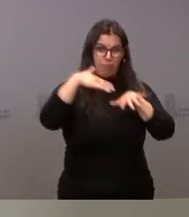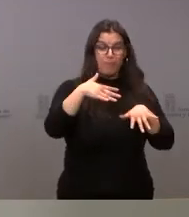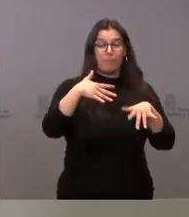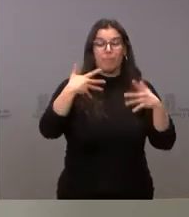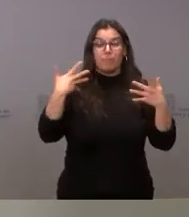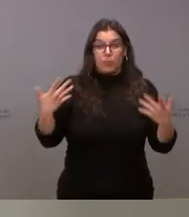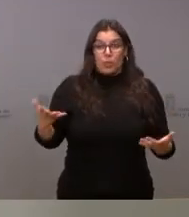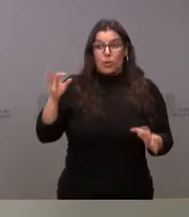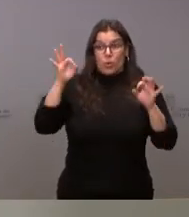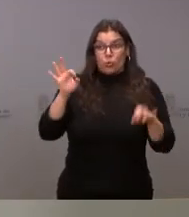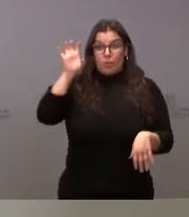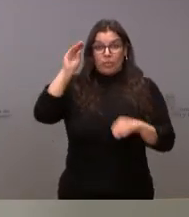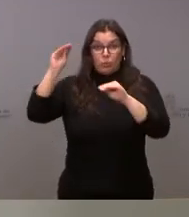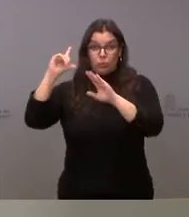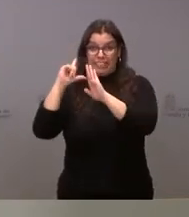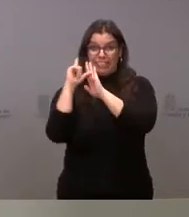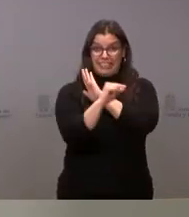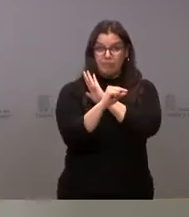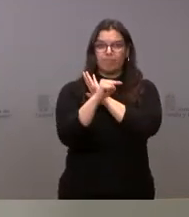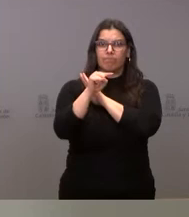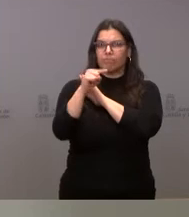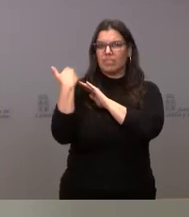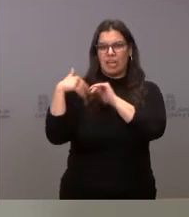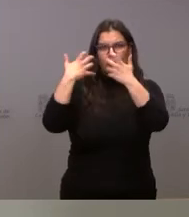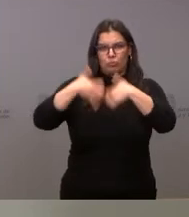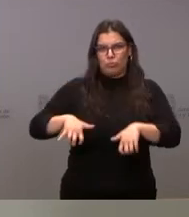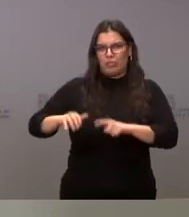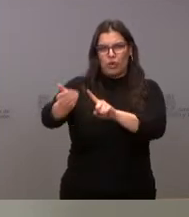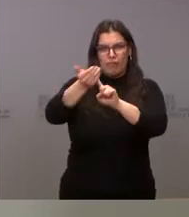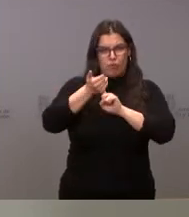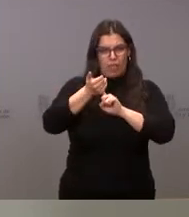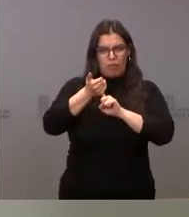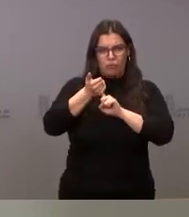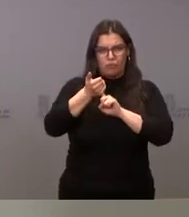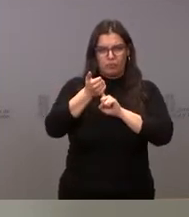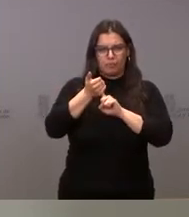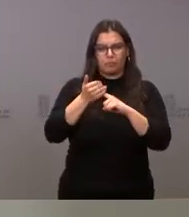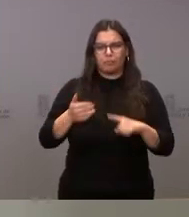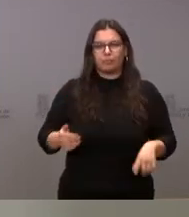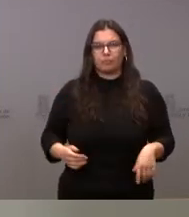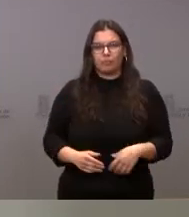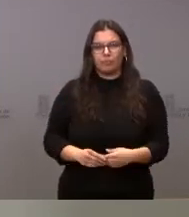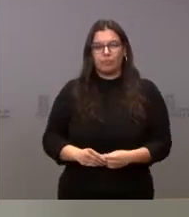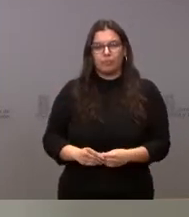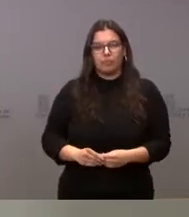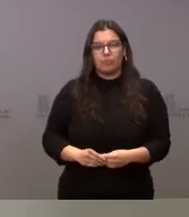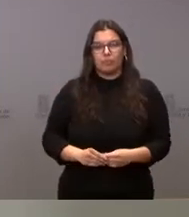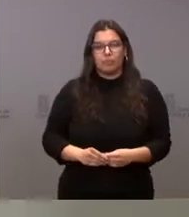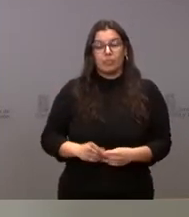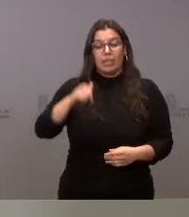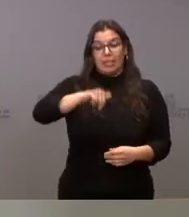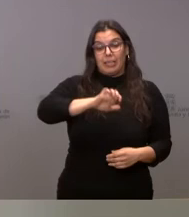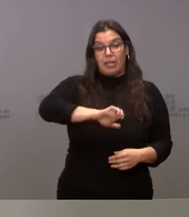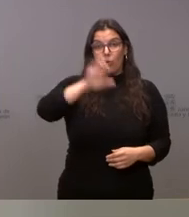momento en que salen del país, tienen la consideración de refugiados. Tendremos que ampliar en Europa